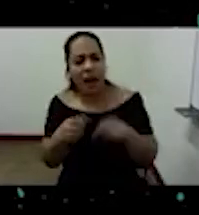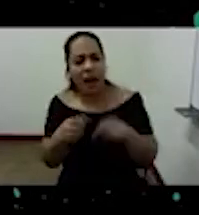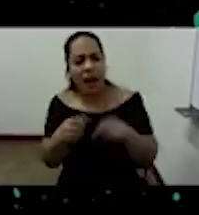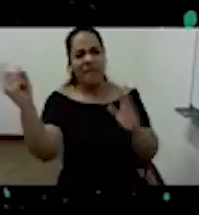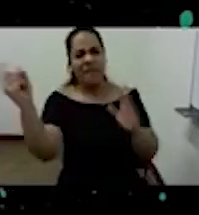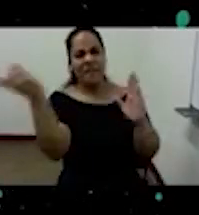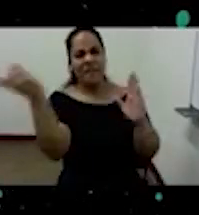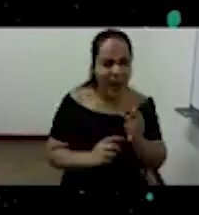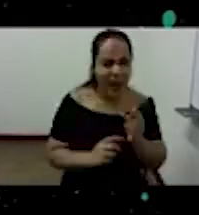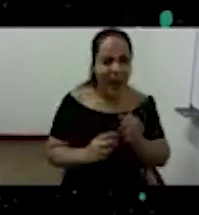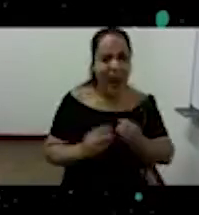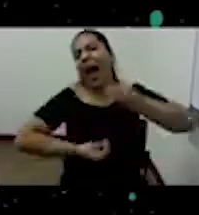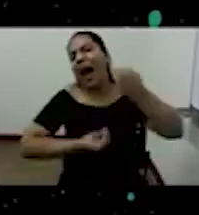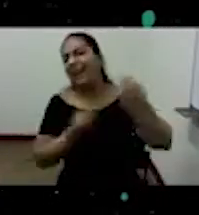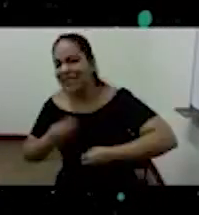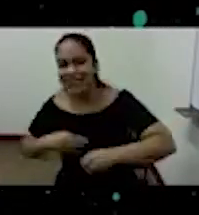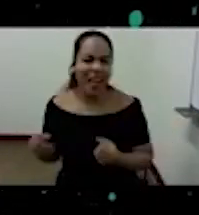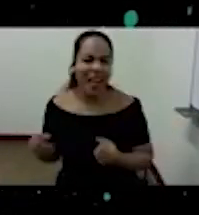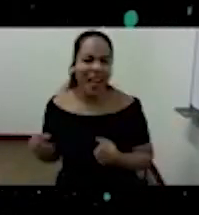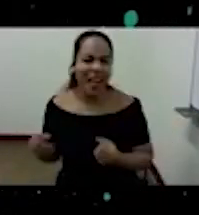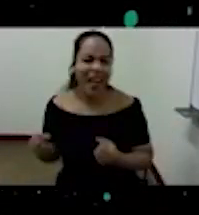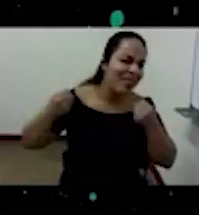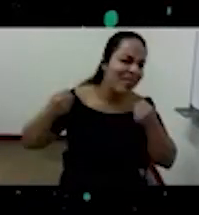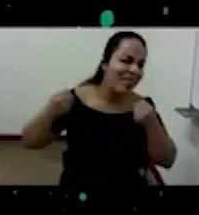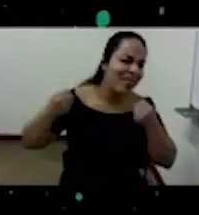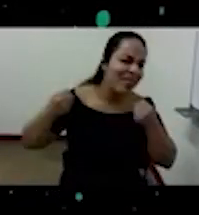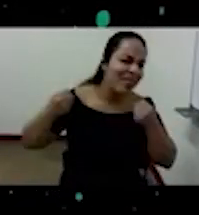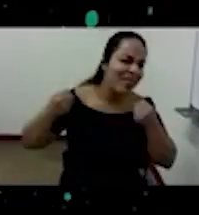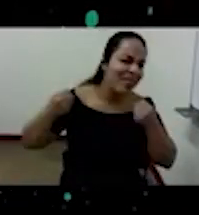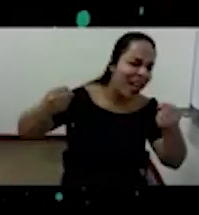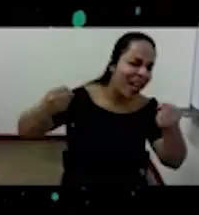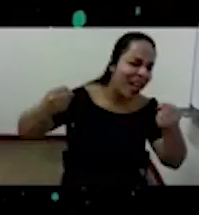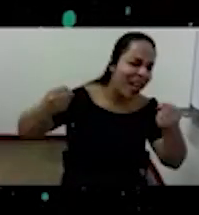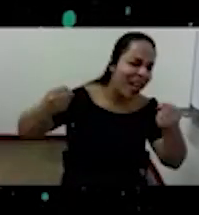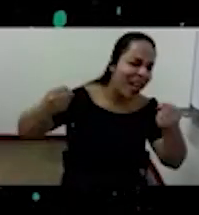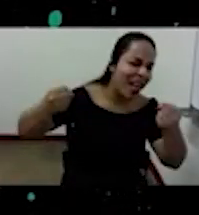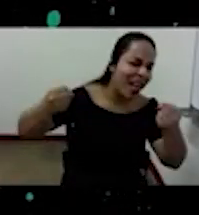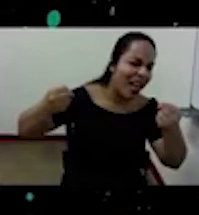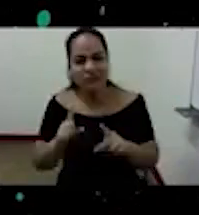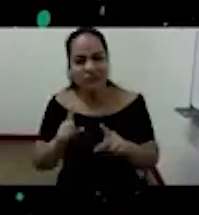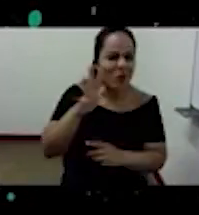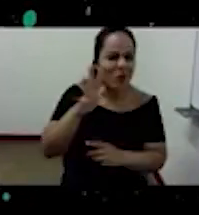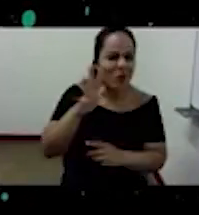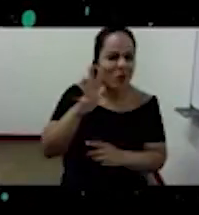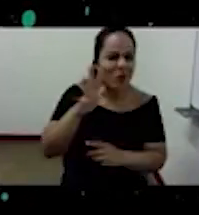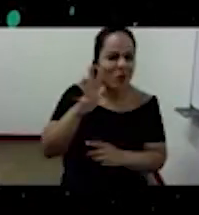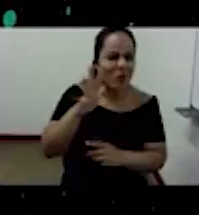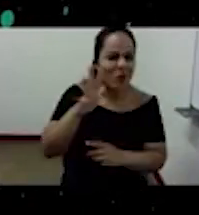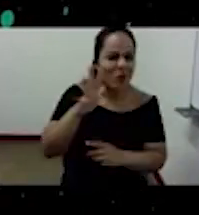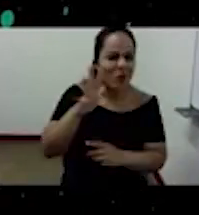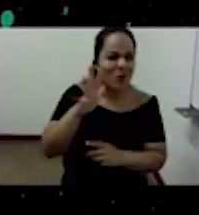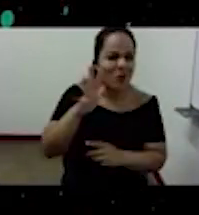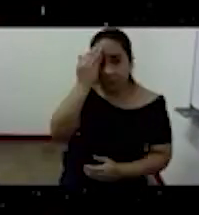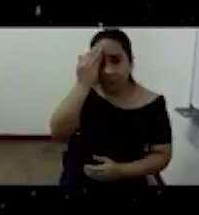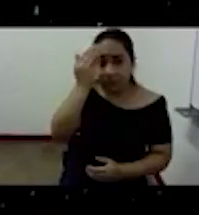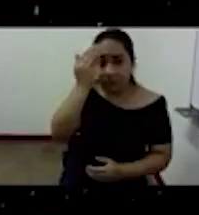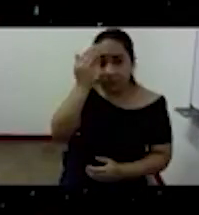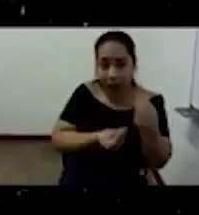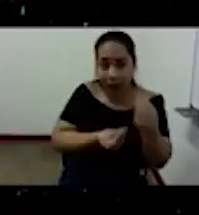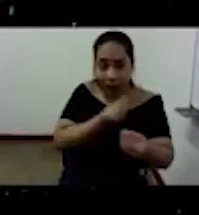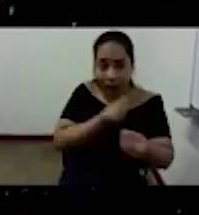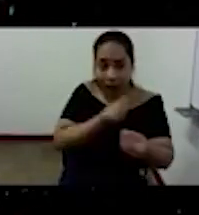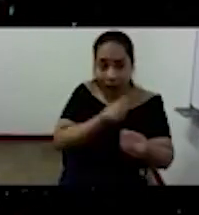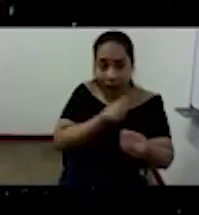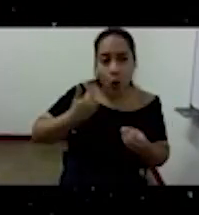creen en los valores del nacionalismo del machismo no sé pero son jóvenes viejos